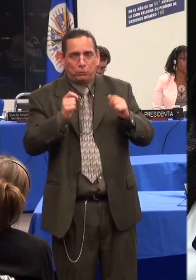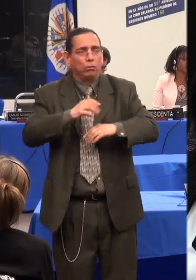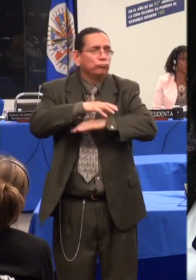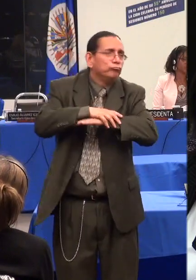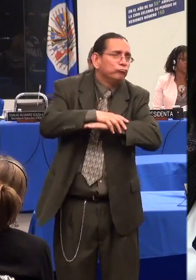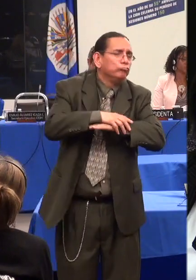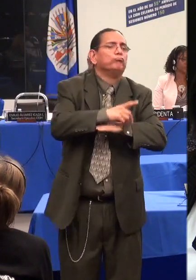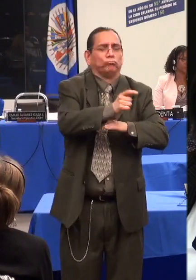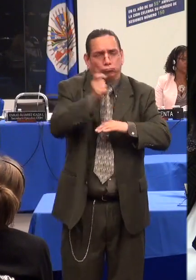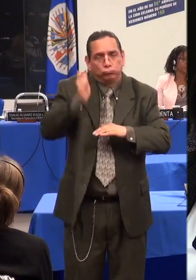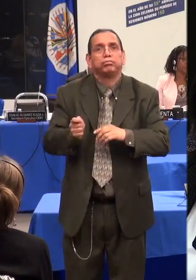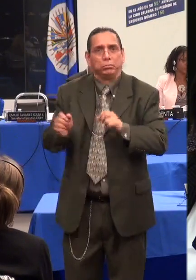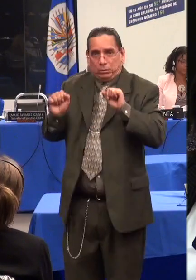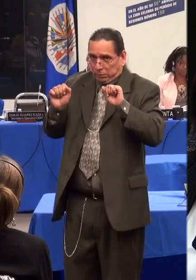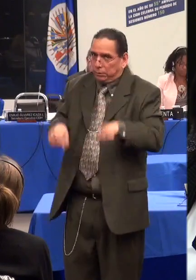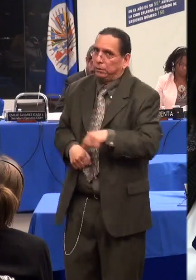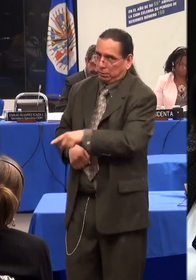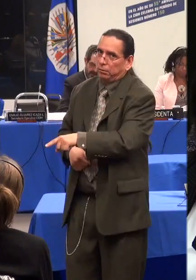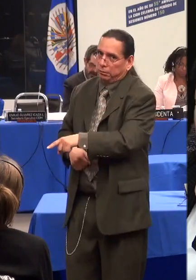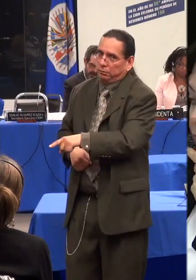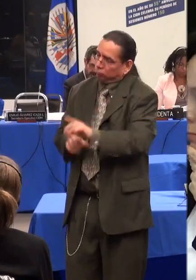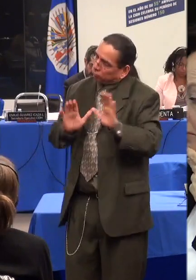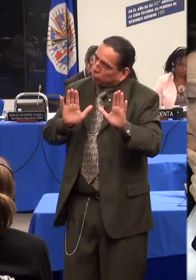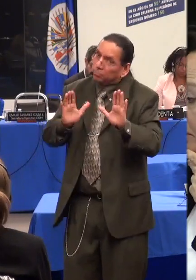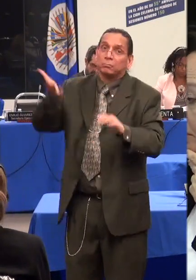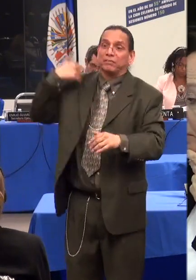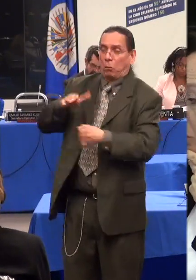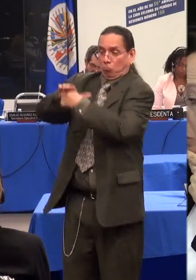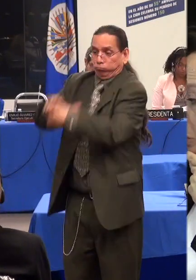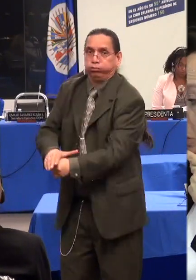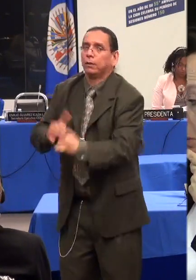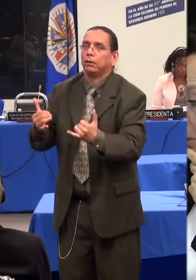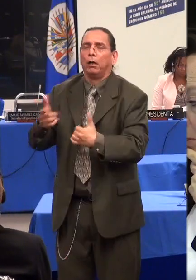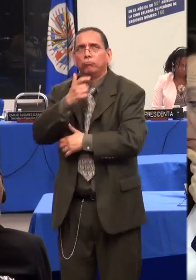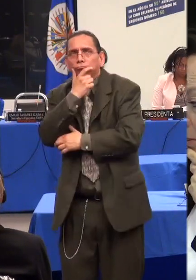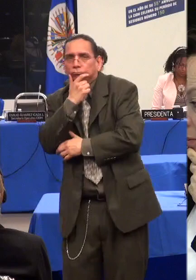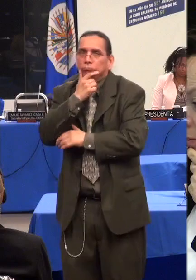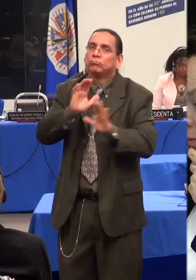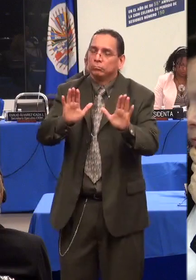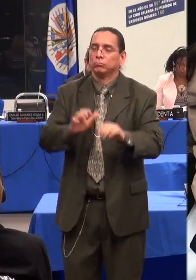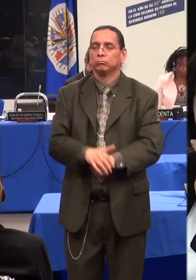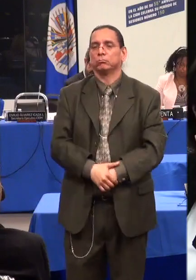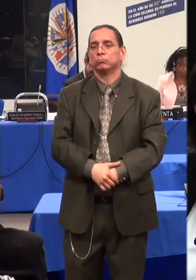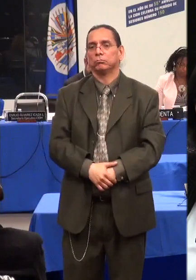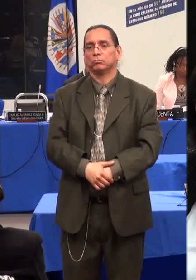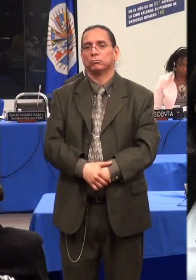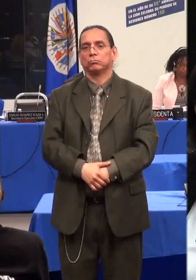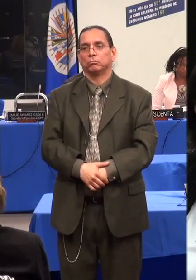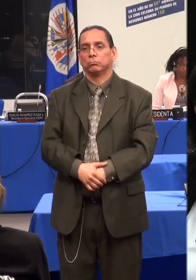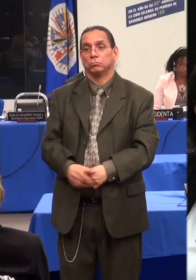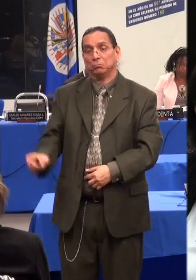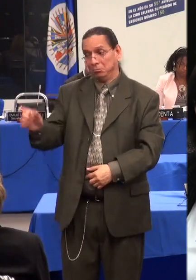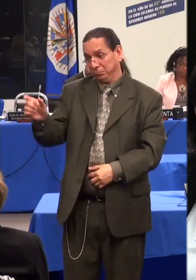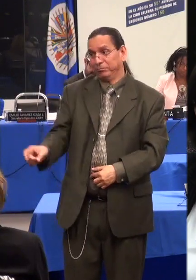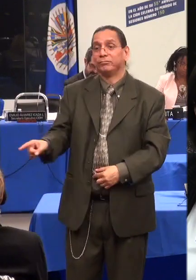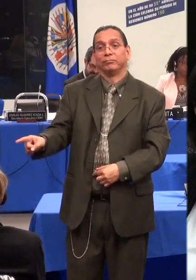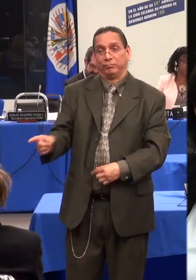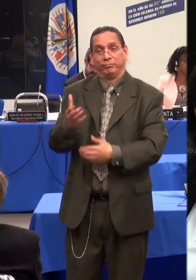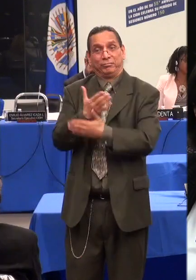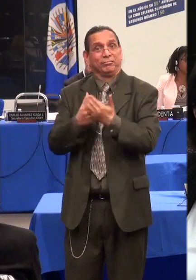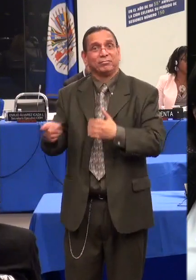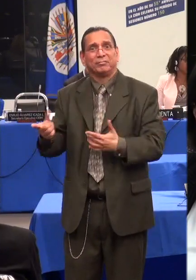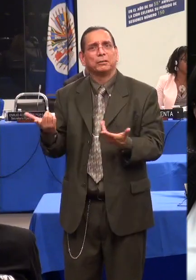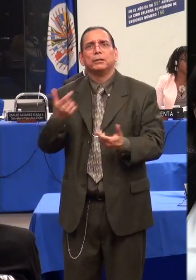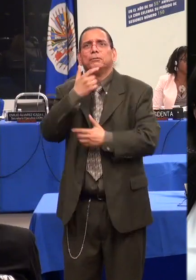para la persona con discapacidad la imposibilidad de expresar su intención de conformar una familia con la responsabilidad derivada de la paternidad o